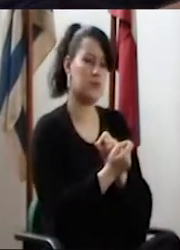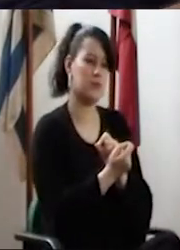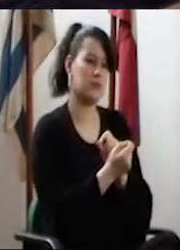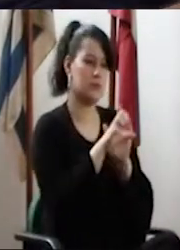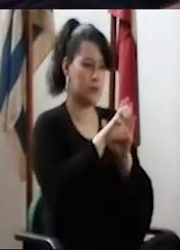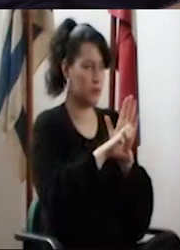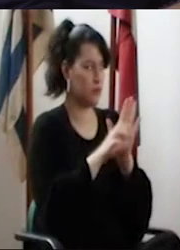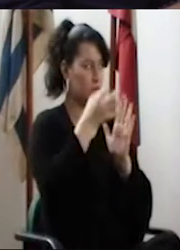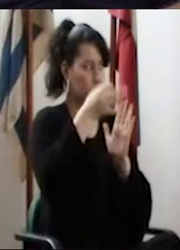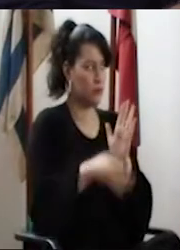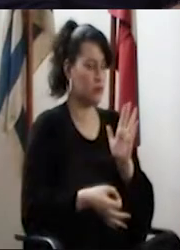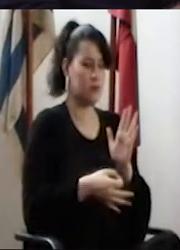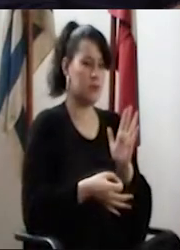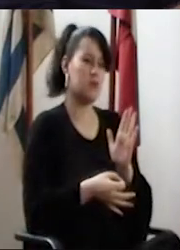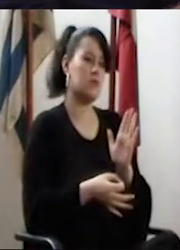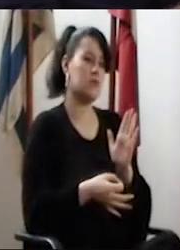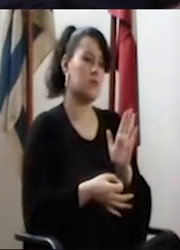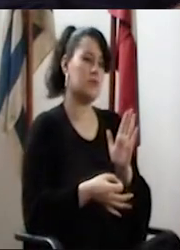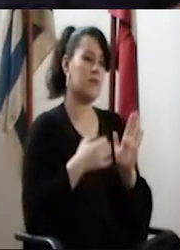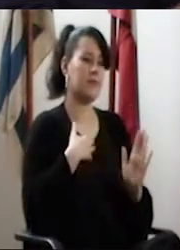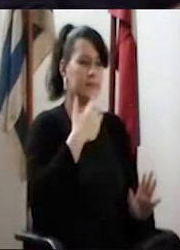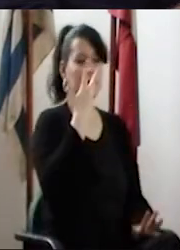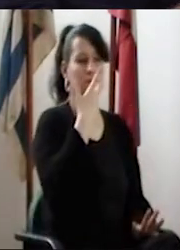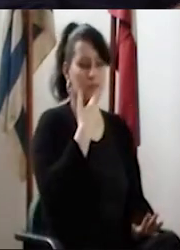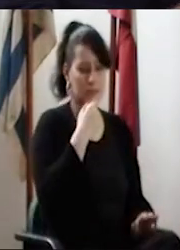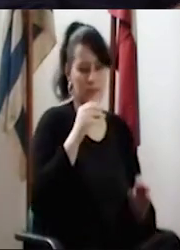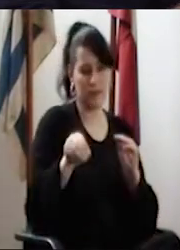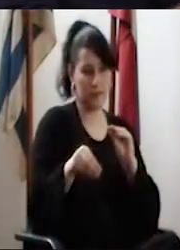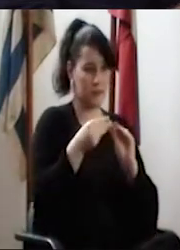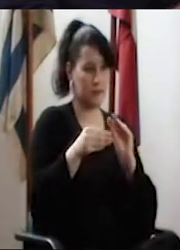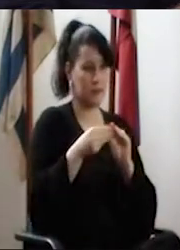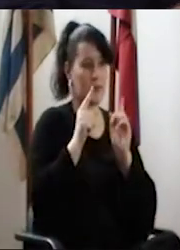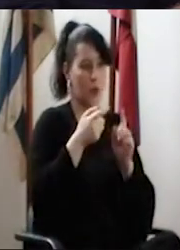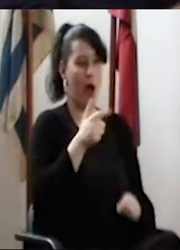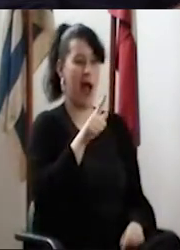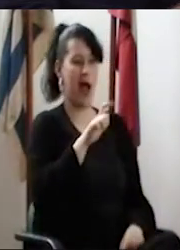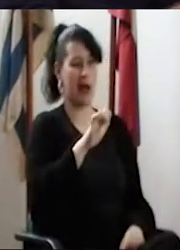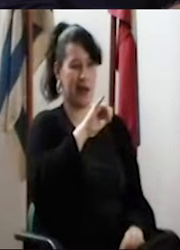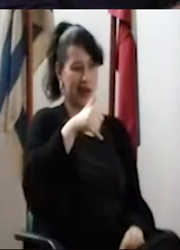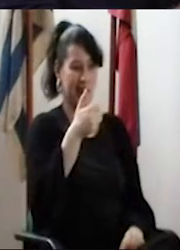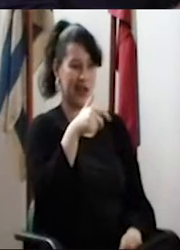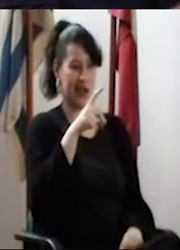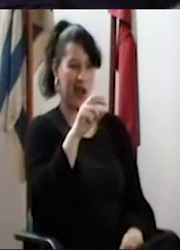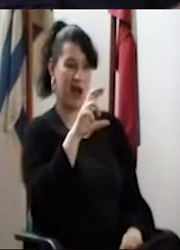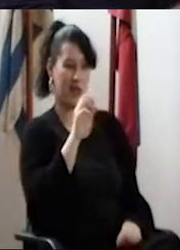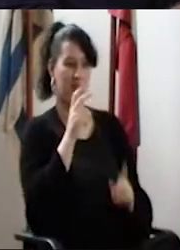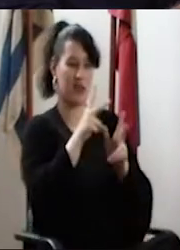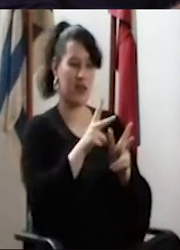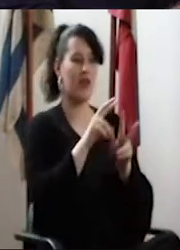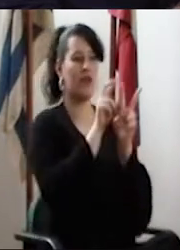del nuevo estatuto? Me gustaría, complementando lo que dice Alejandro,